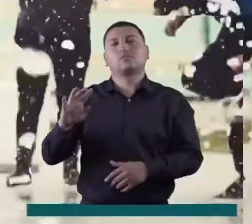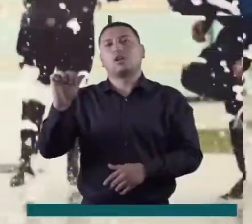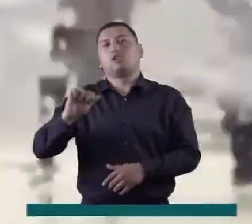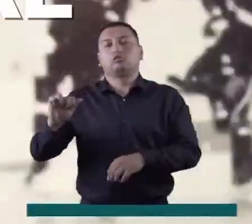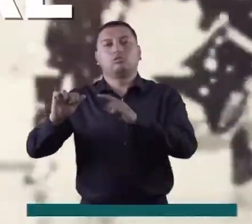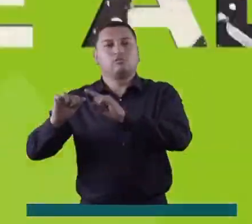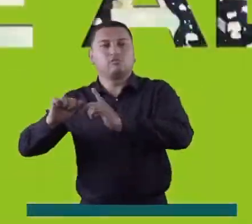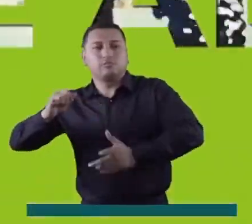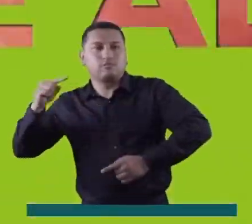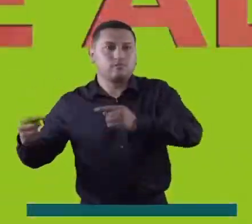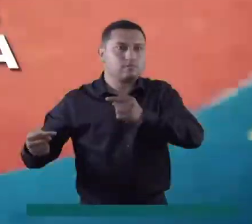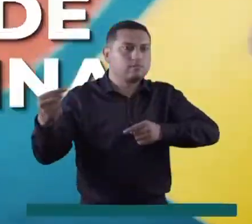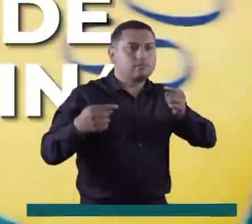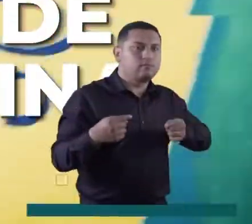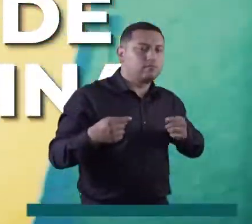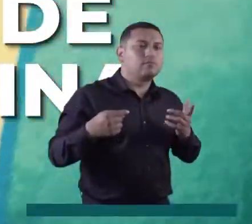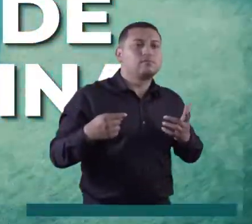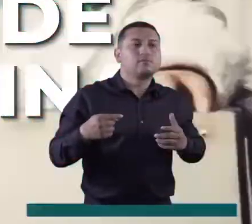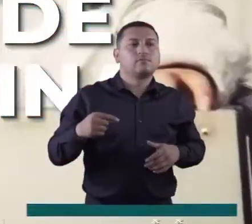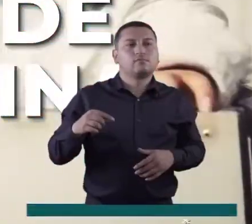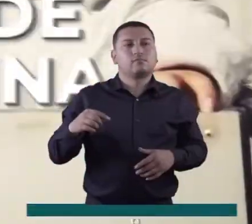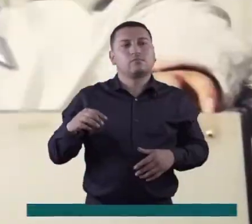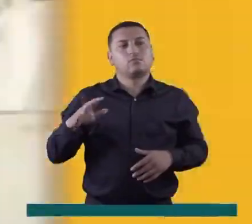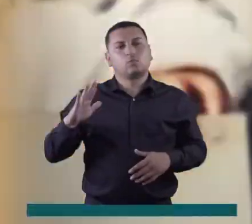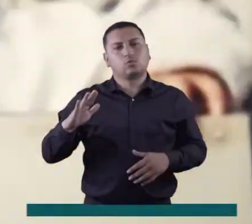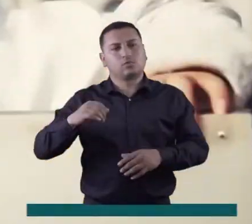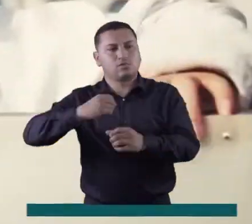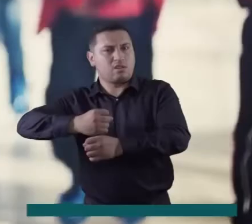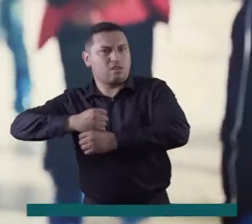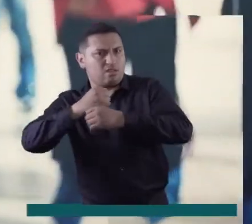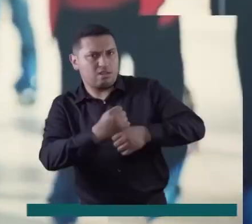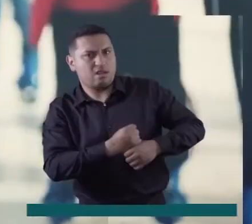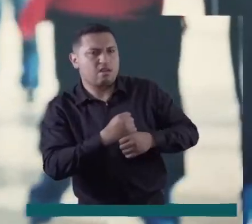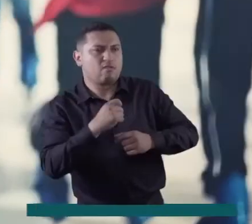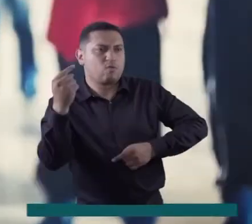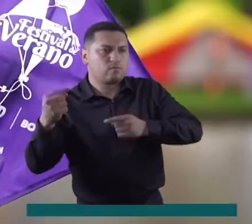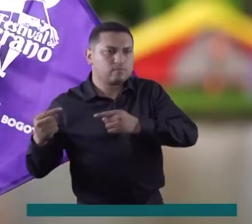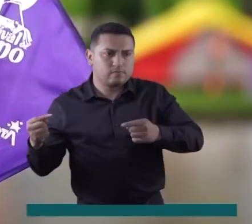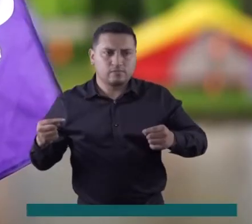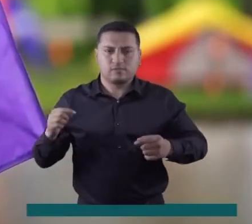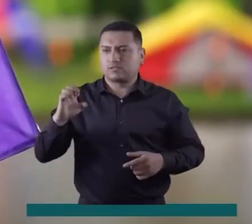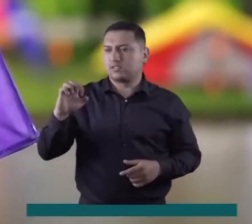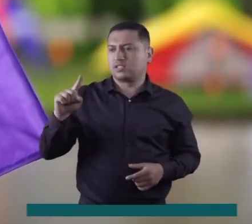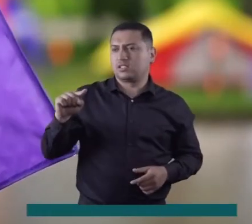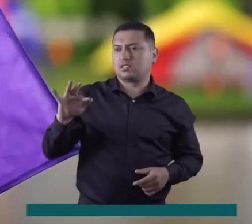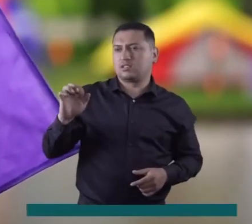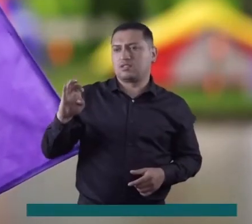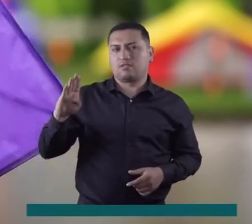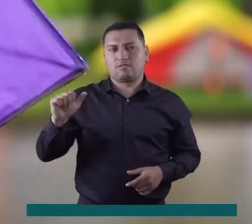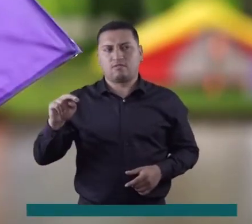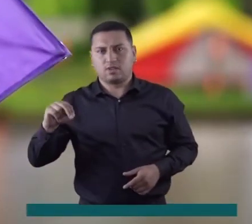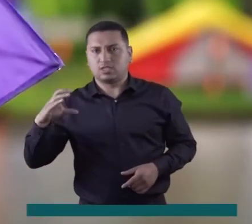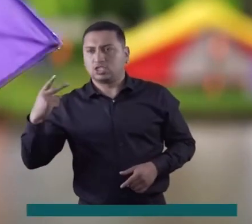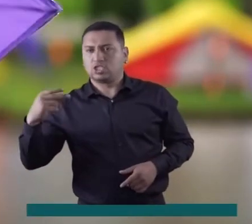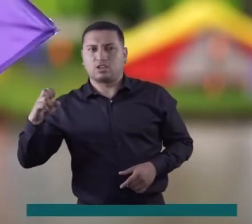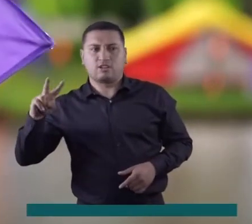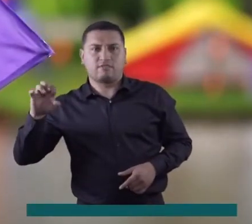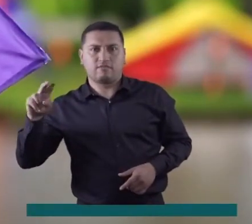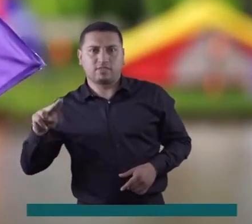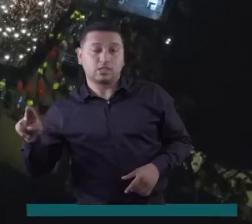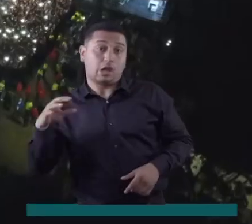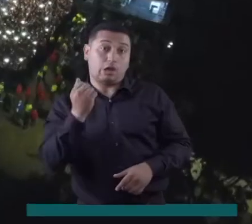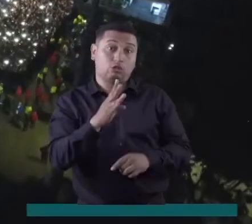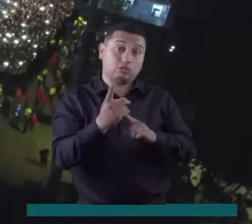competencia IDR de Esteban Chávez, de manera que el 14 va a estar reñida la asistencia de público porque tenemos muchos eventos